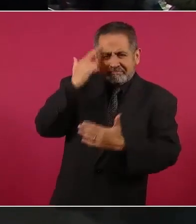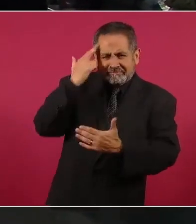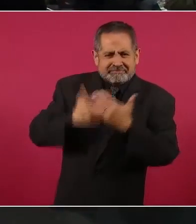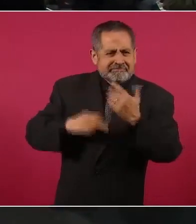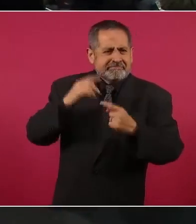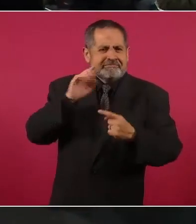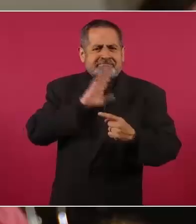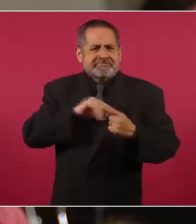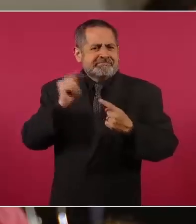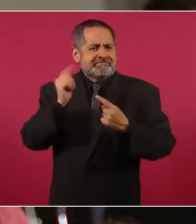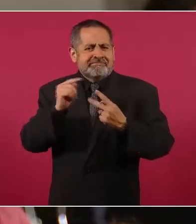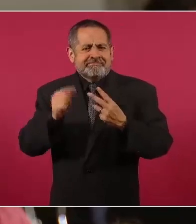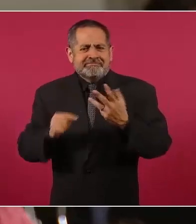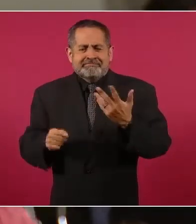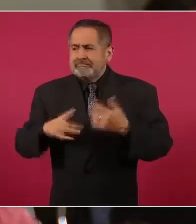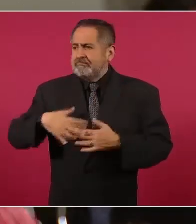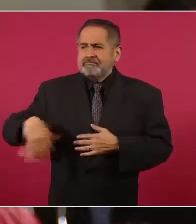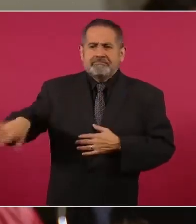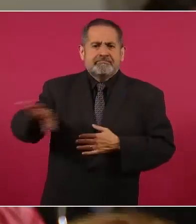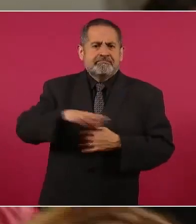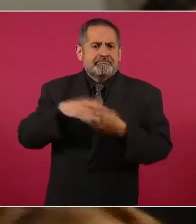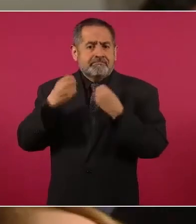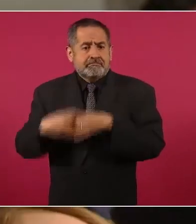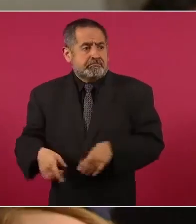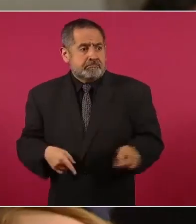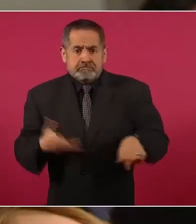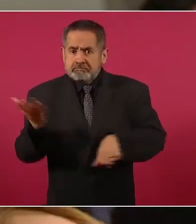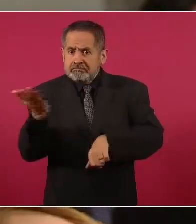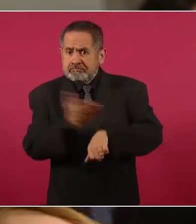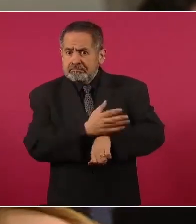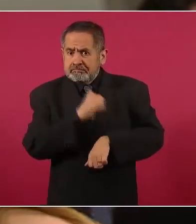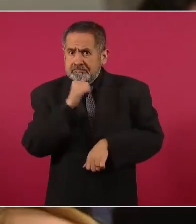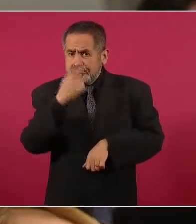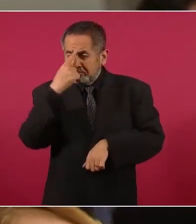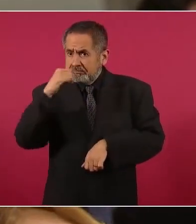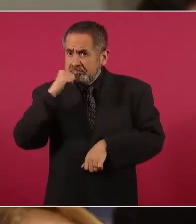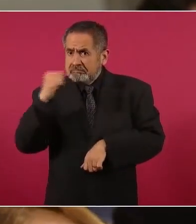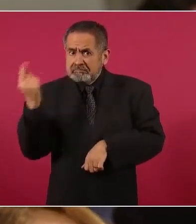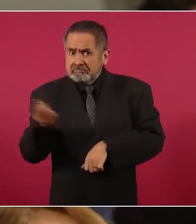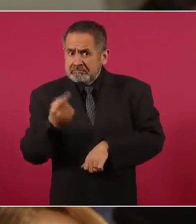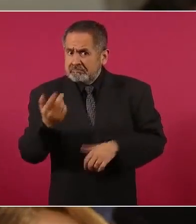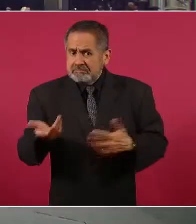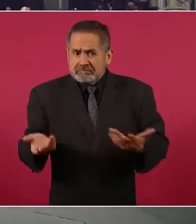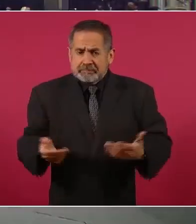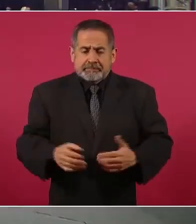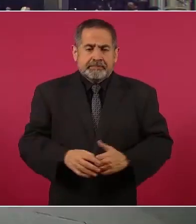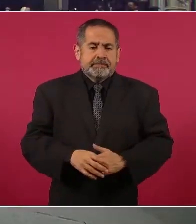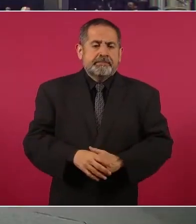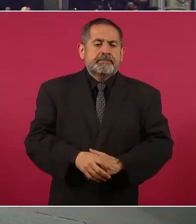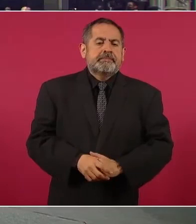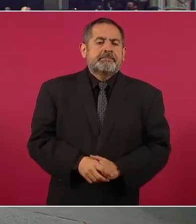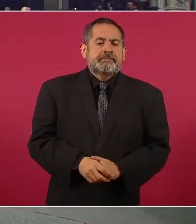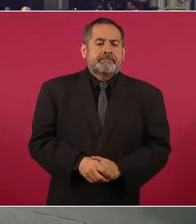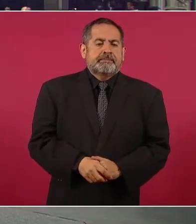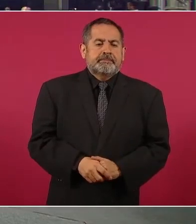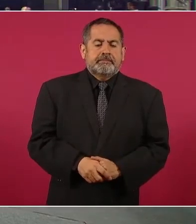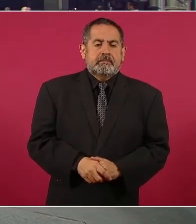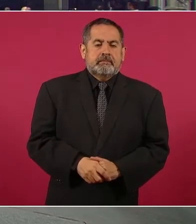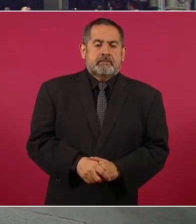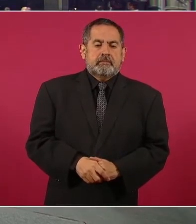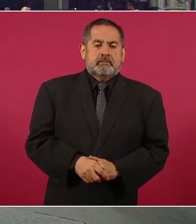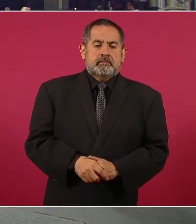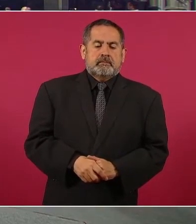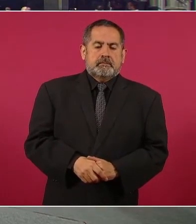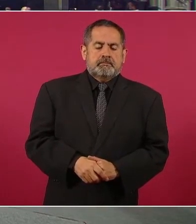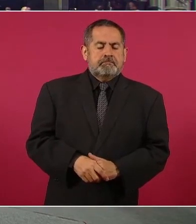tanto daño a la nación y quedan impunes para siempre, presidente? Bueno, yo